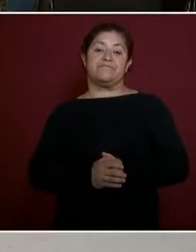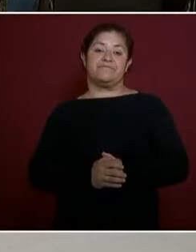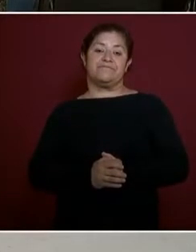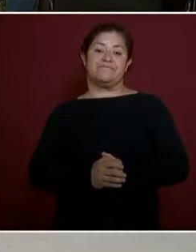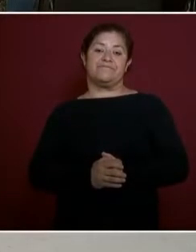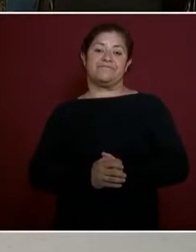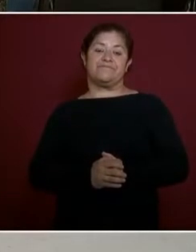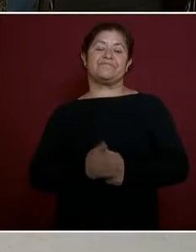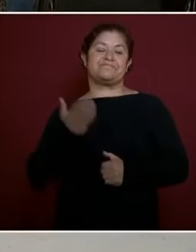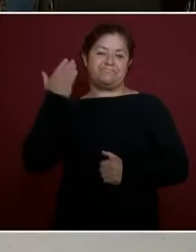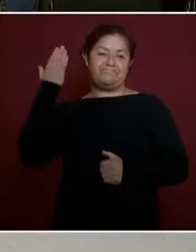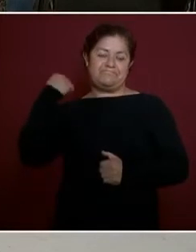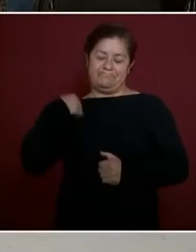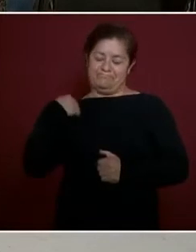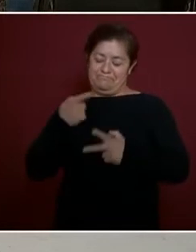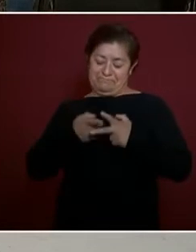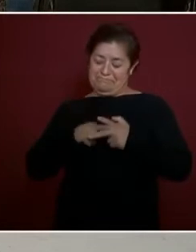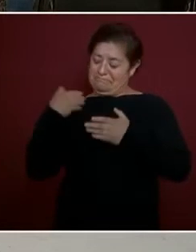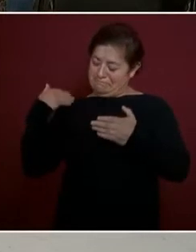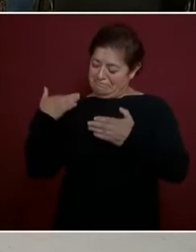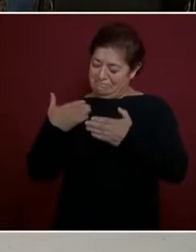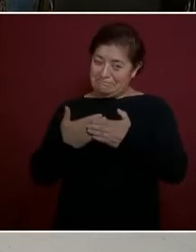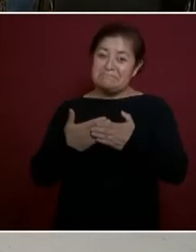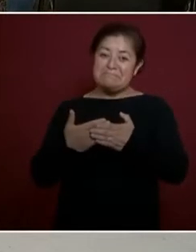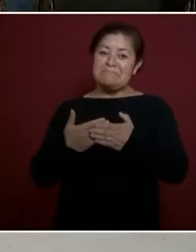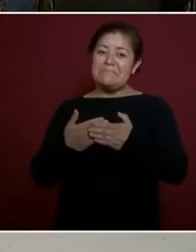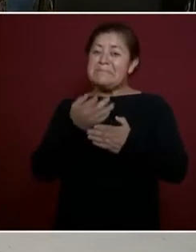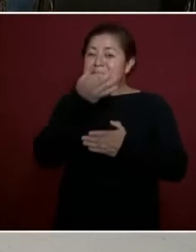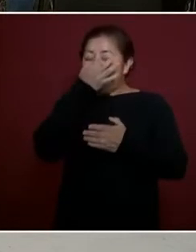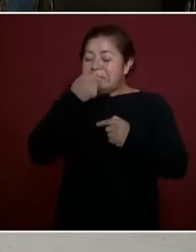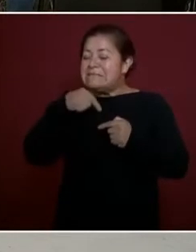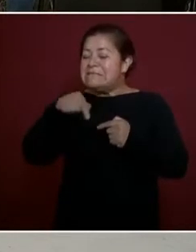no cumplimos cuatro años.